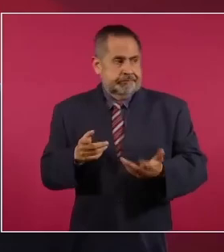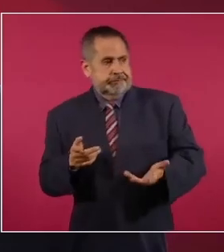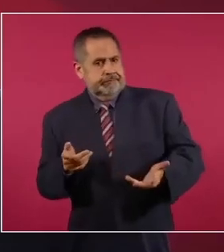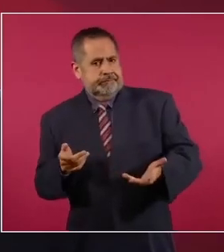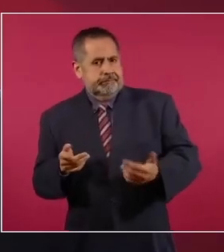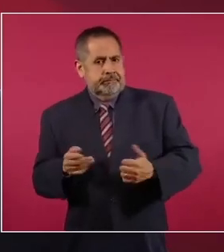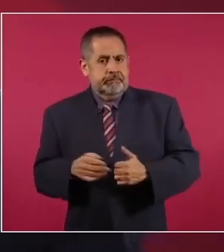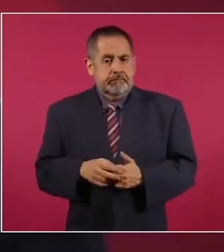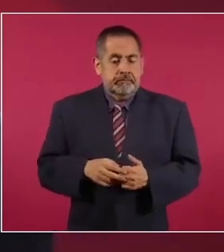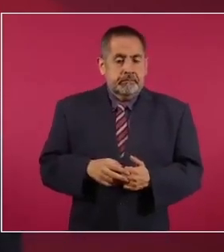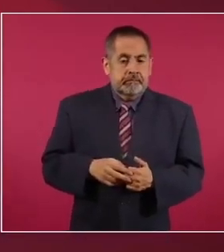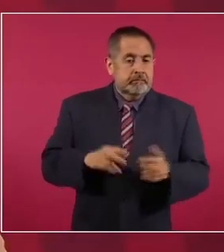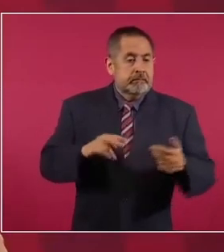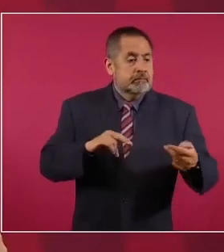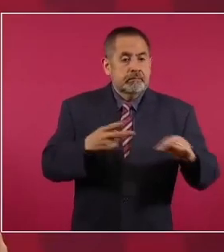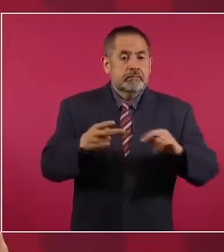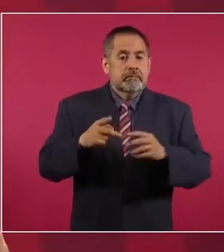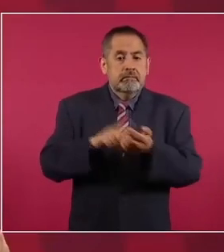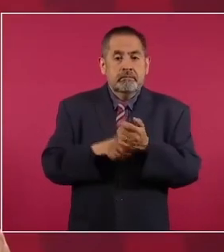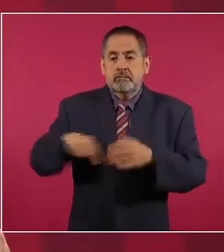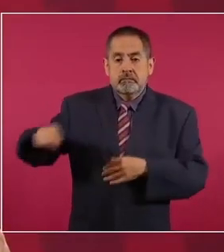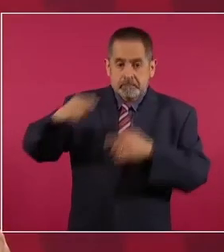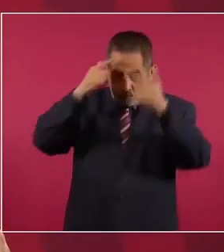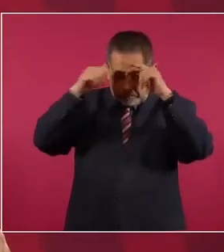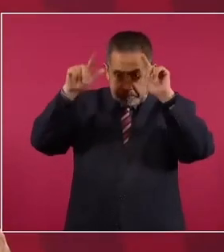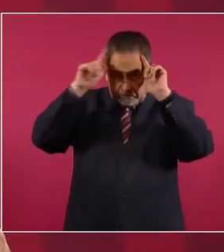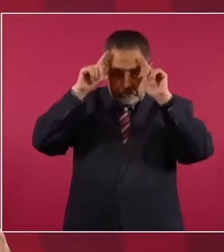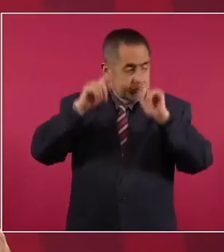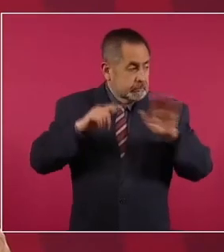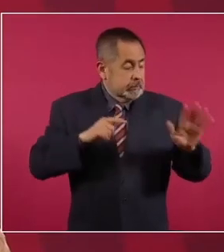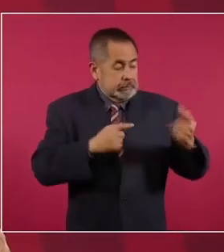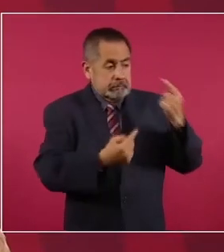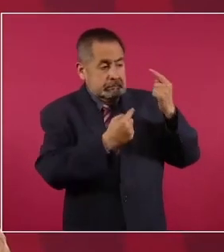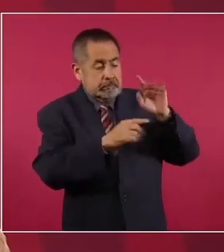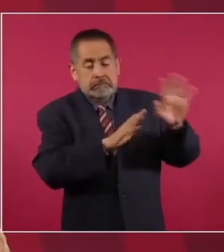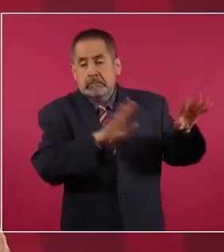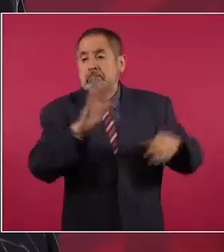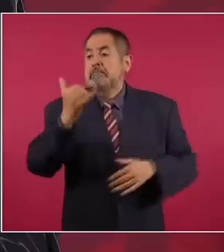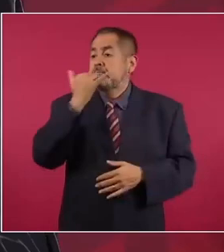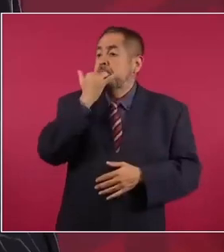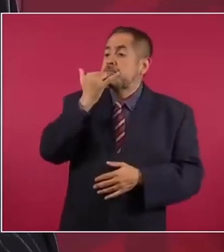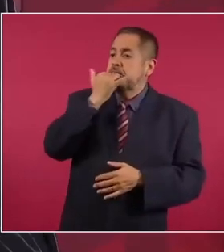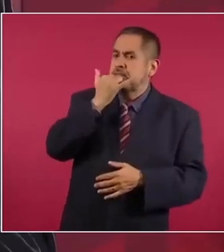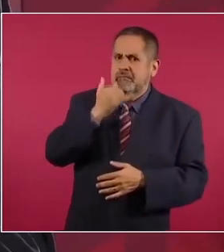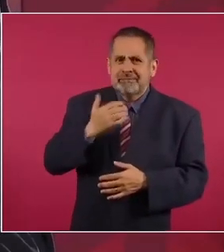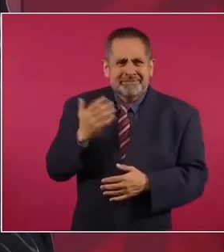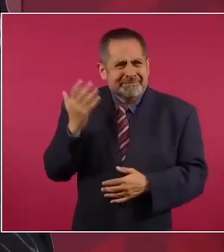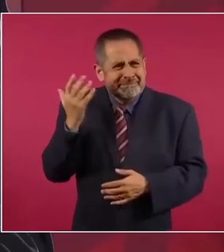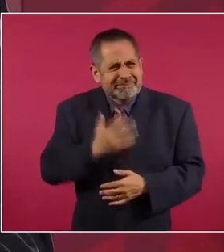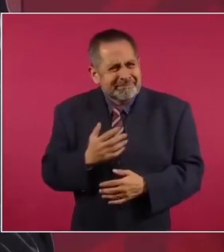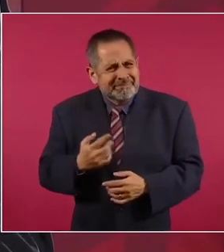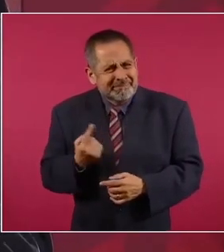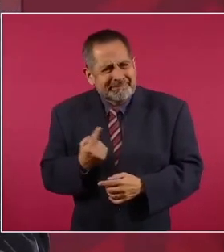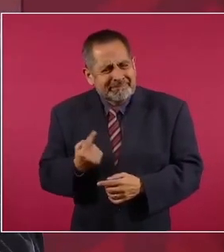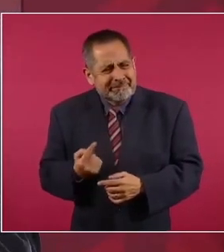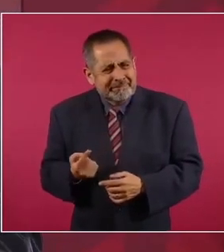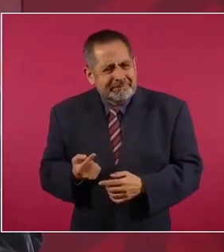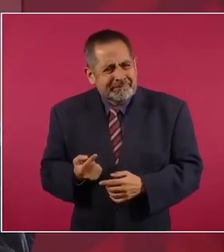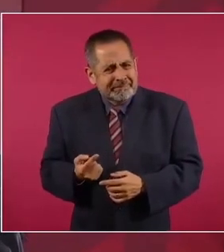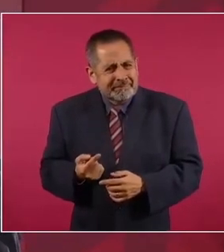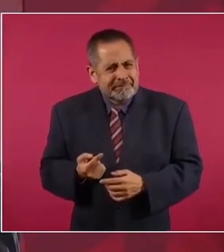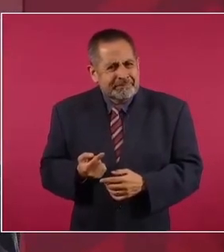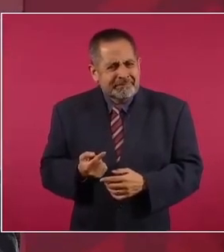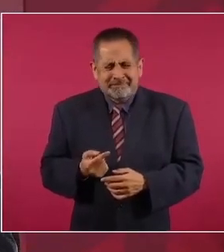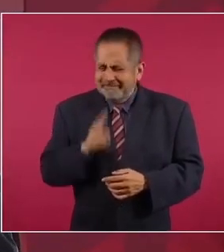logran que la Marina se disculpe, una cosa